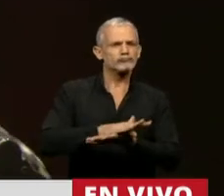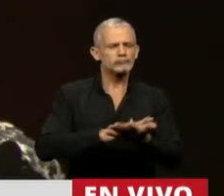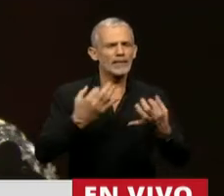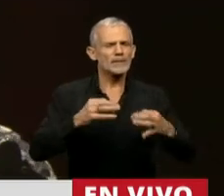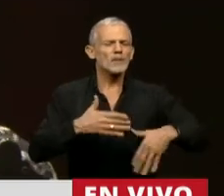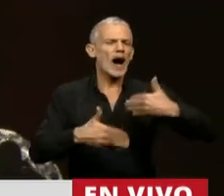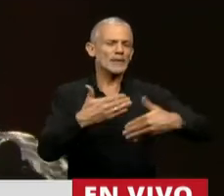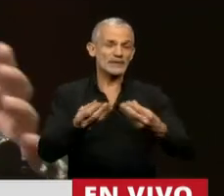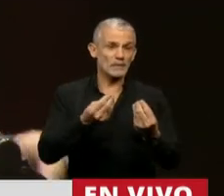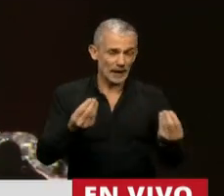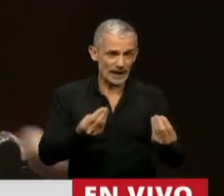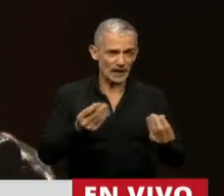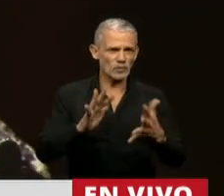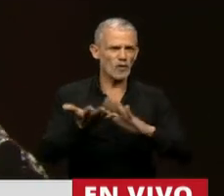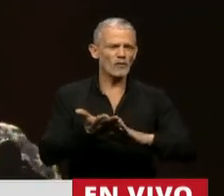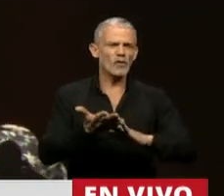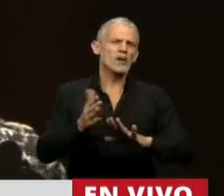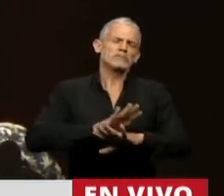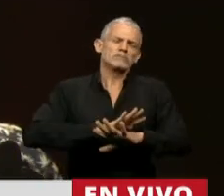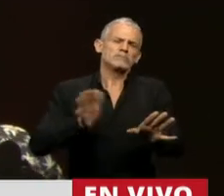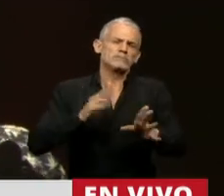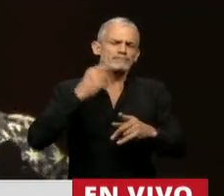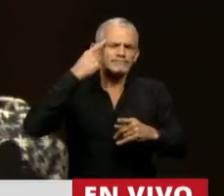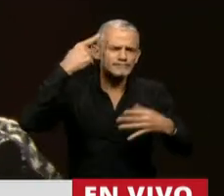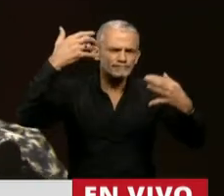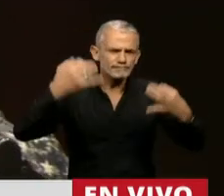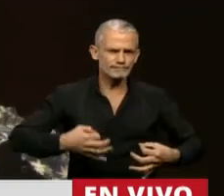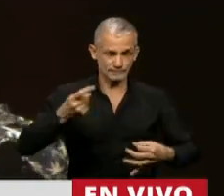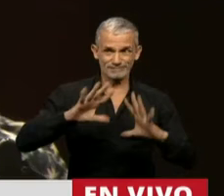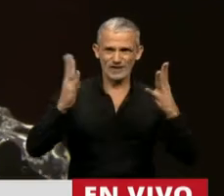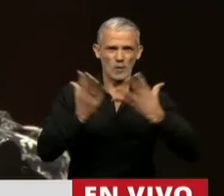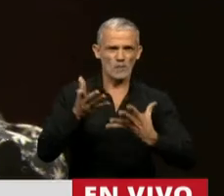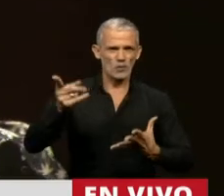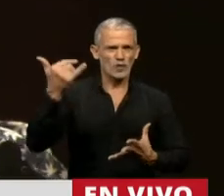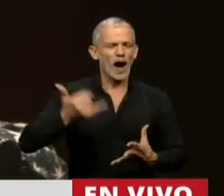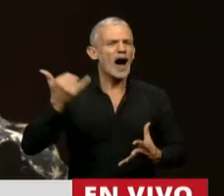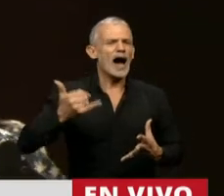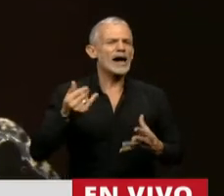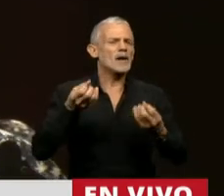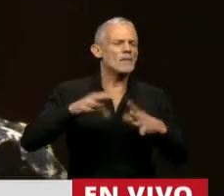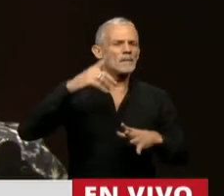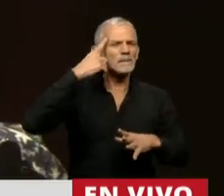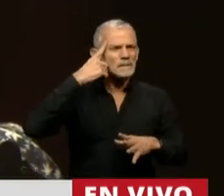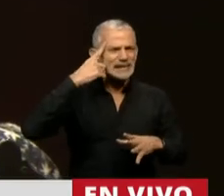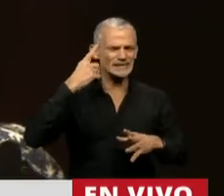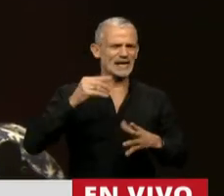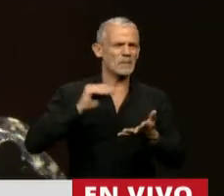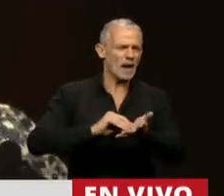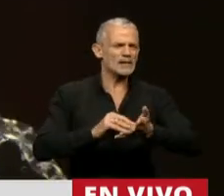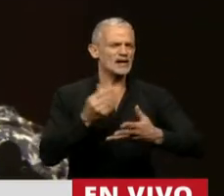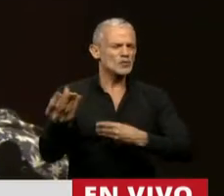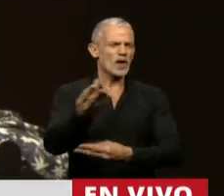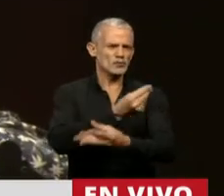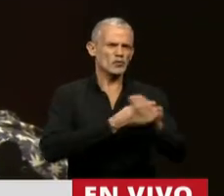que tenemos que avanzar para ir tratando de darle un poco más de racionalidad a este mundo que tiene que empezar a pensarse más solidariamente,